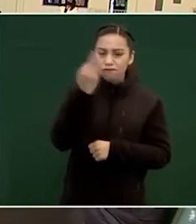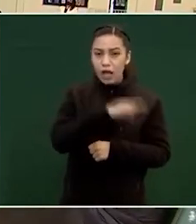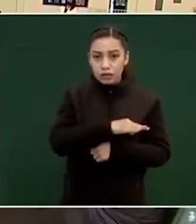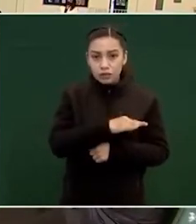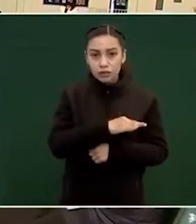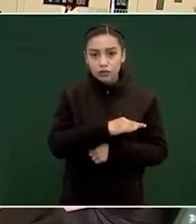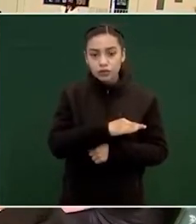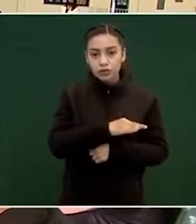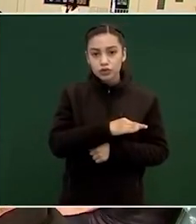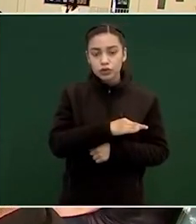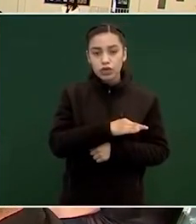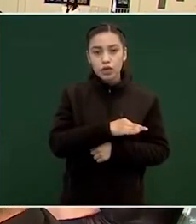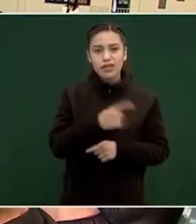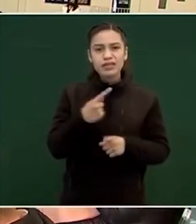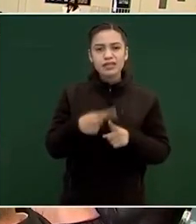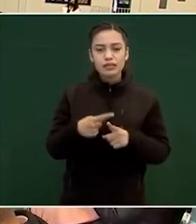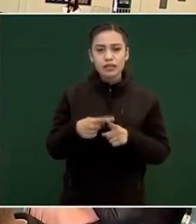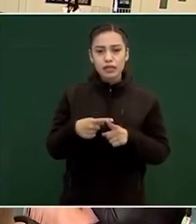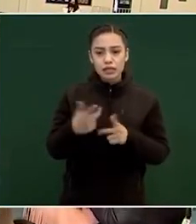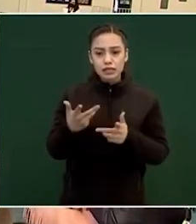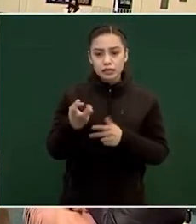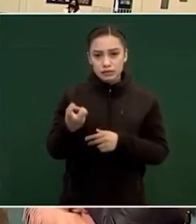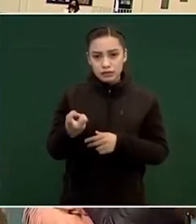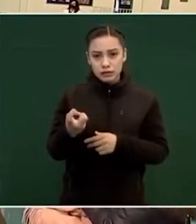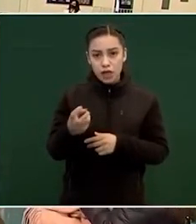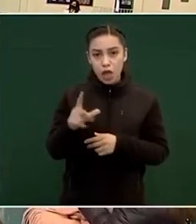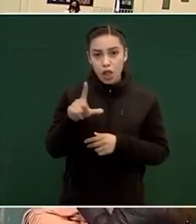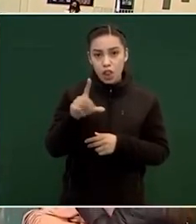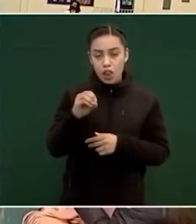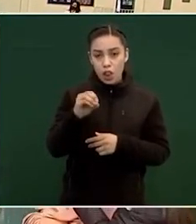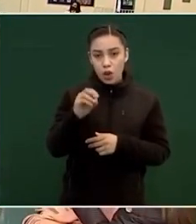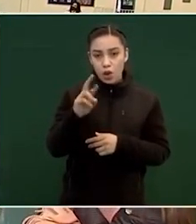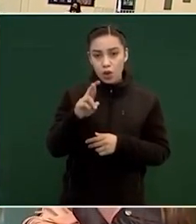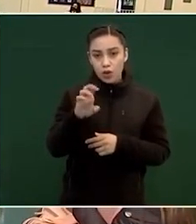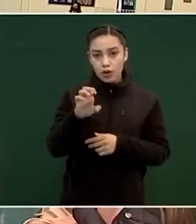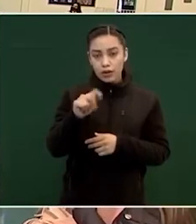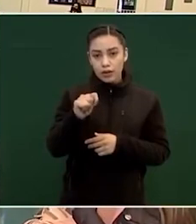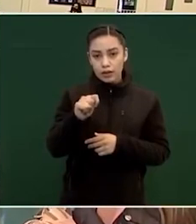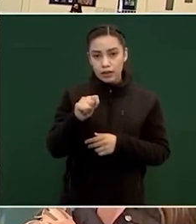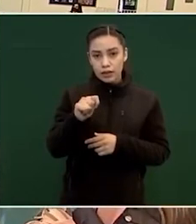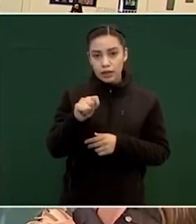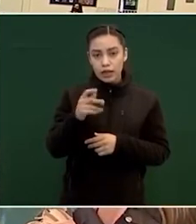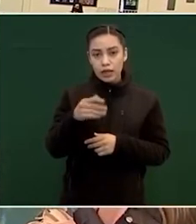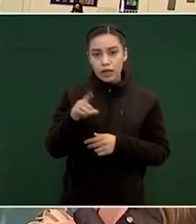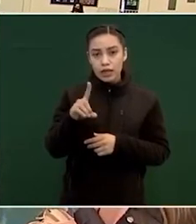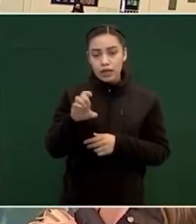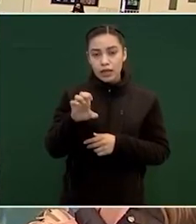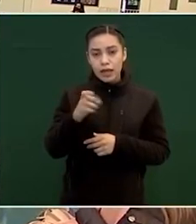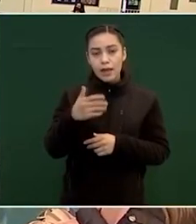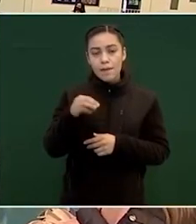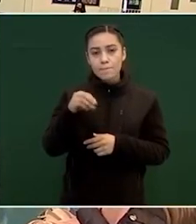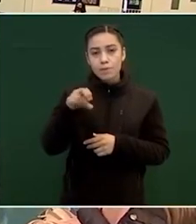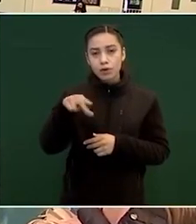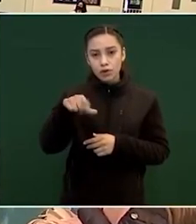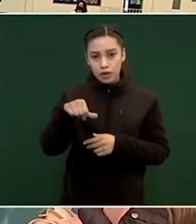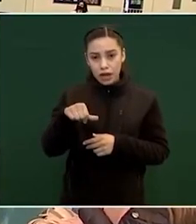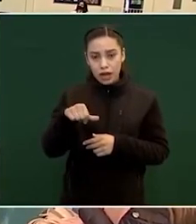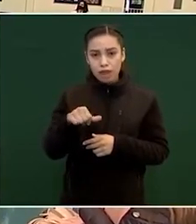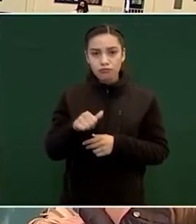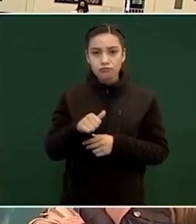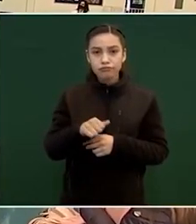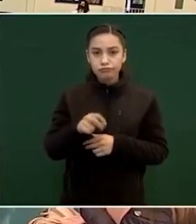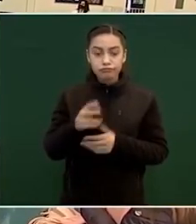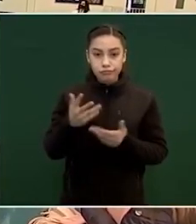de Loret de Mola bueno ya este estos ataques